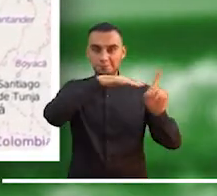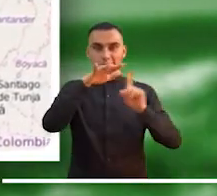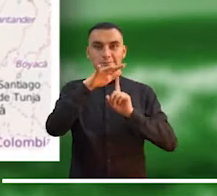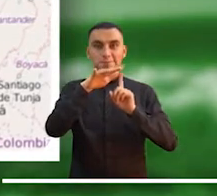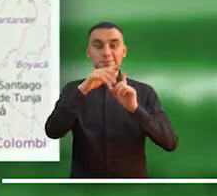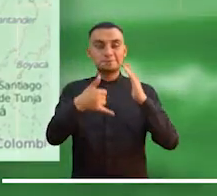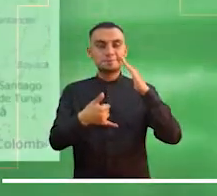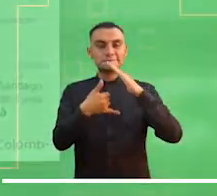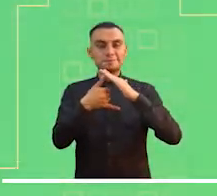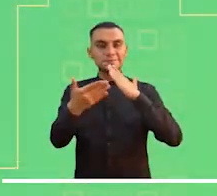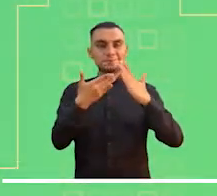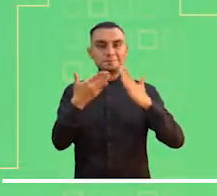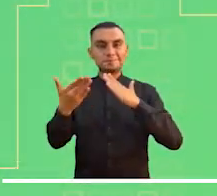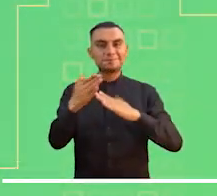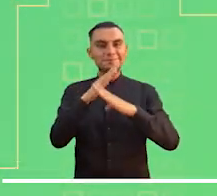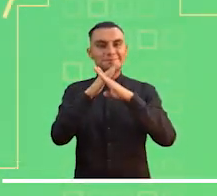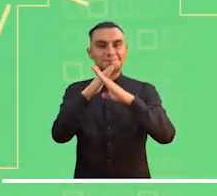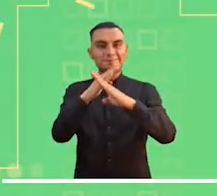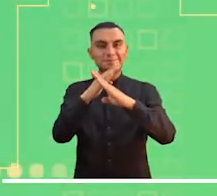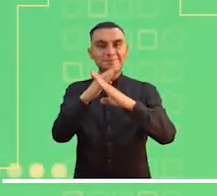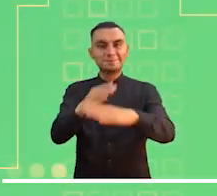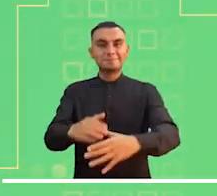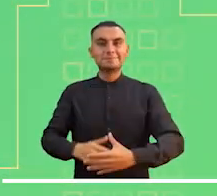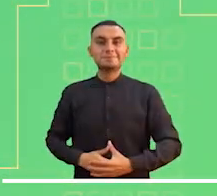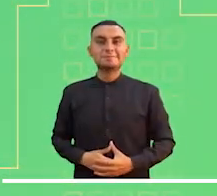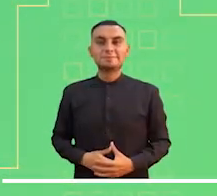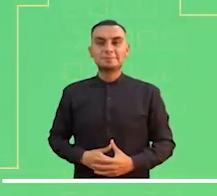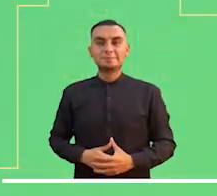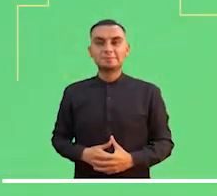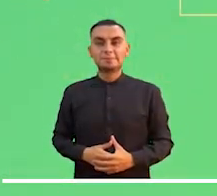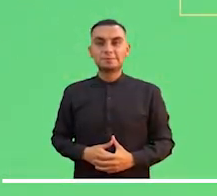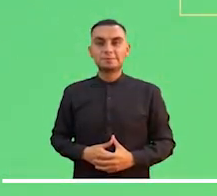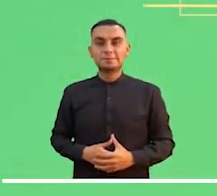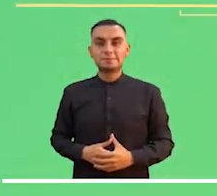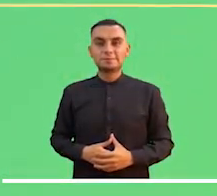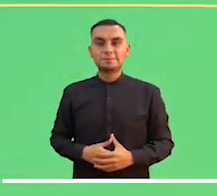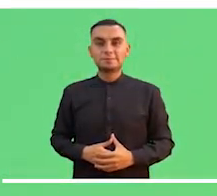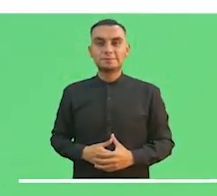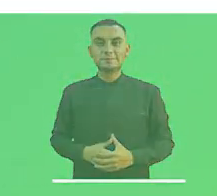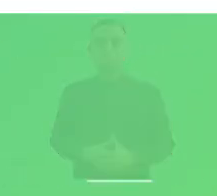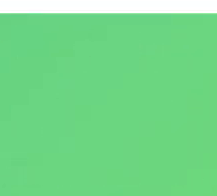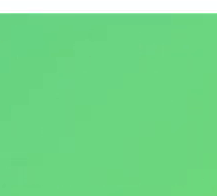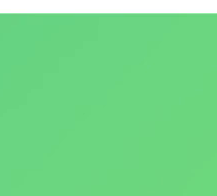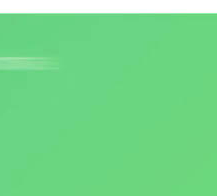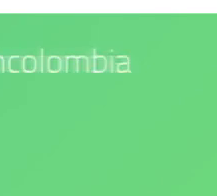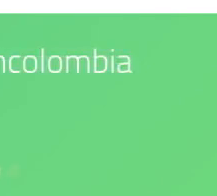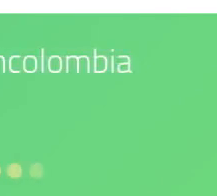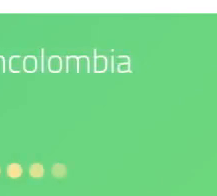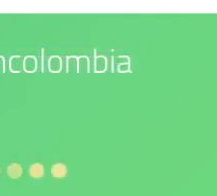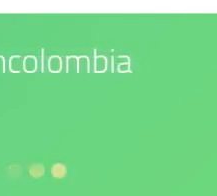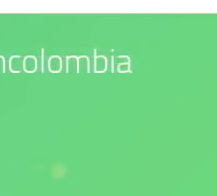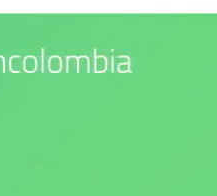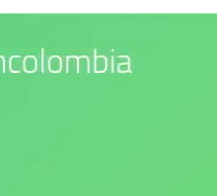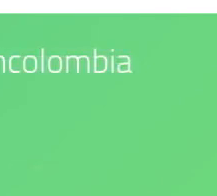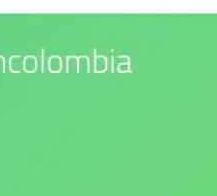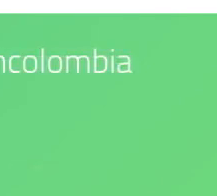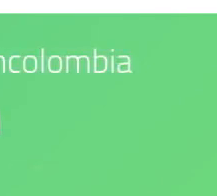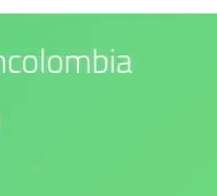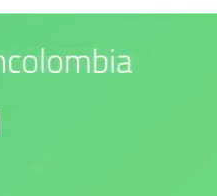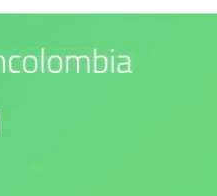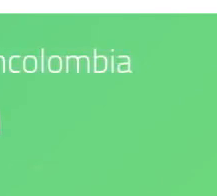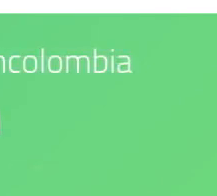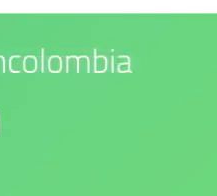Caribe Nacional. Los esperamos en nuestras redes sociales. Nuestro compromiso es con el medio ambiente. IDEAM es